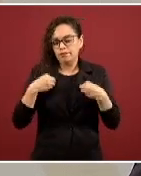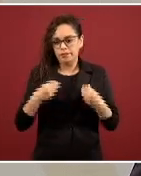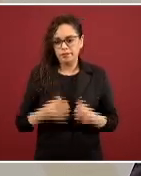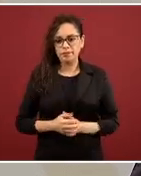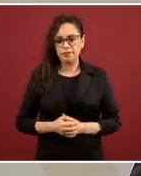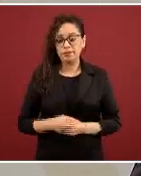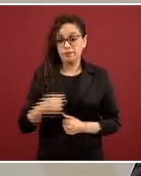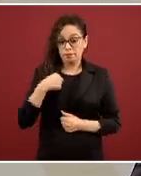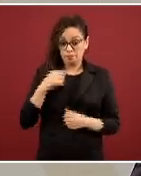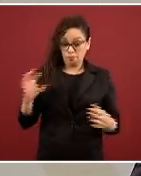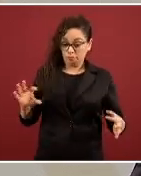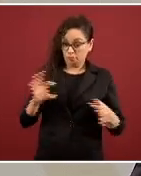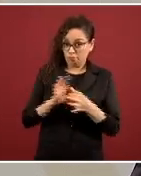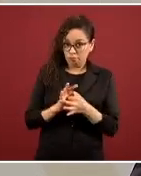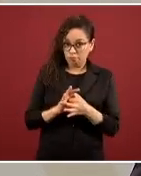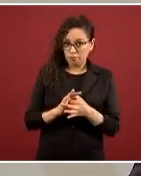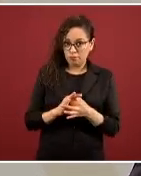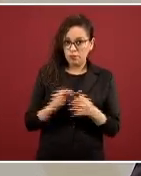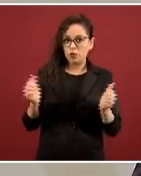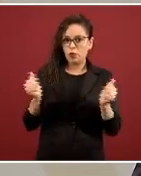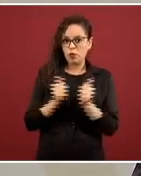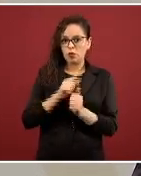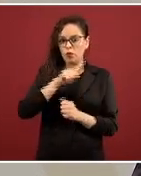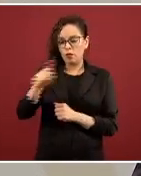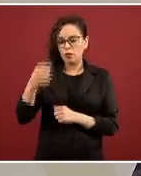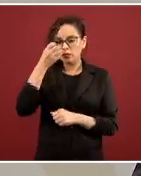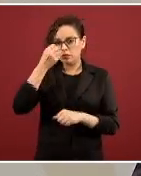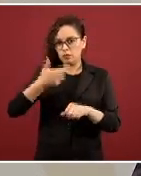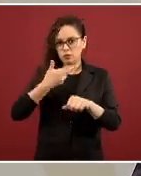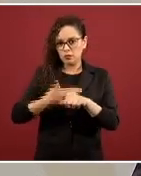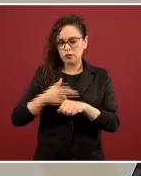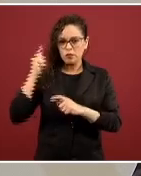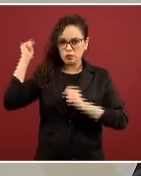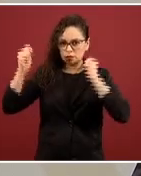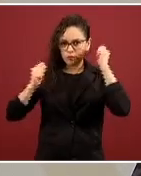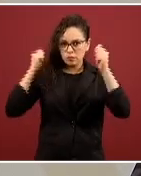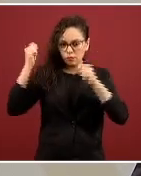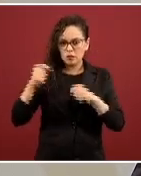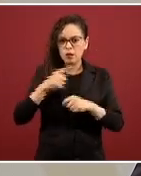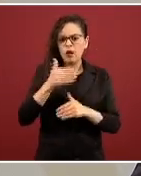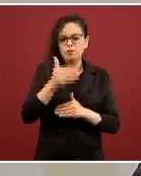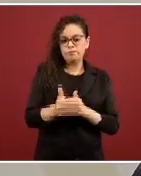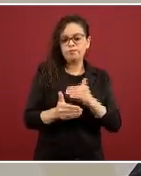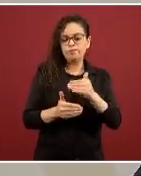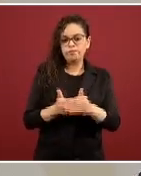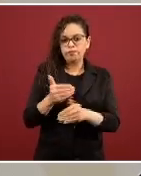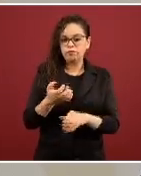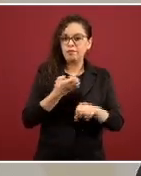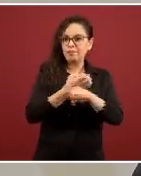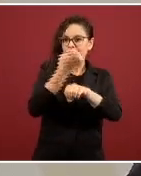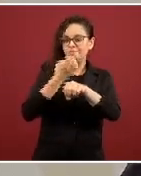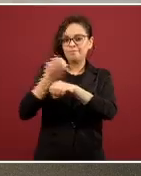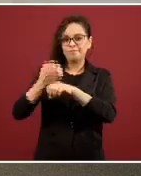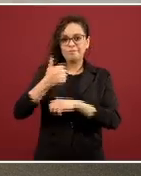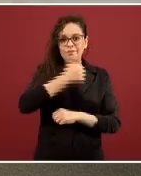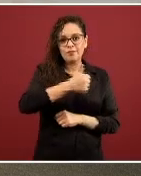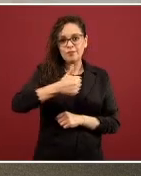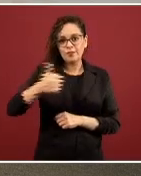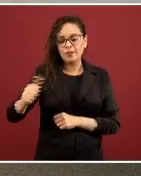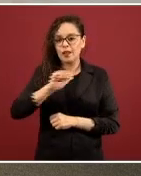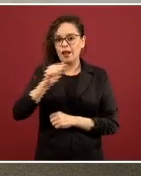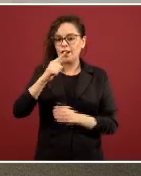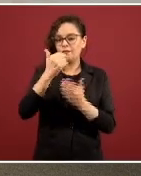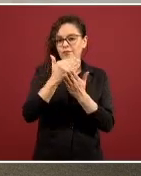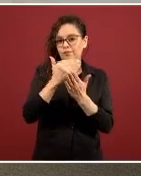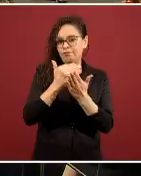de Turismo para poderles dar los avances de cómo en cada estado se ha avanzado en la implementación del protocolo que